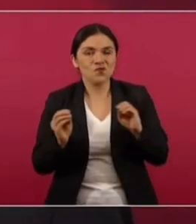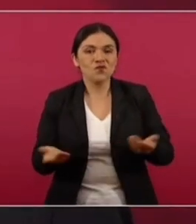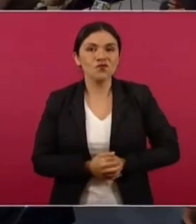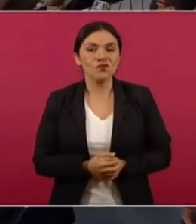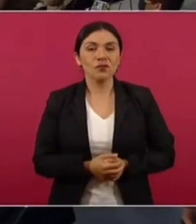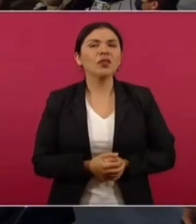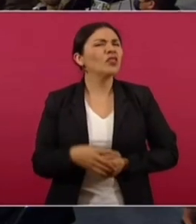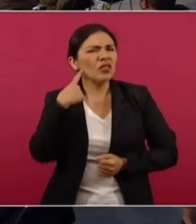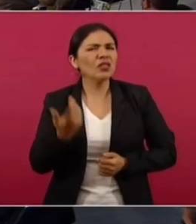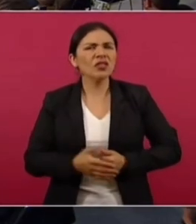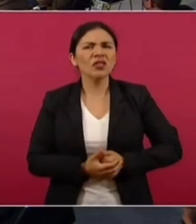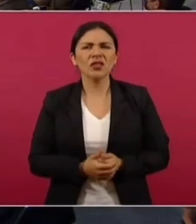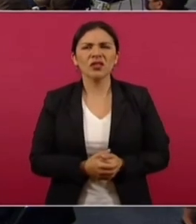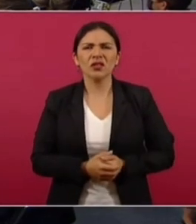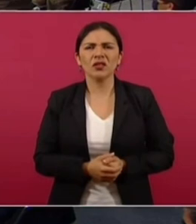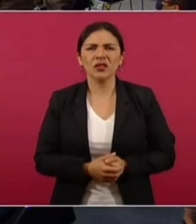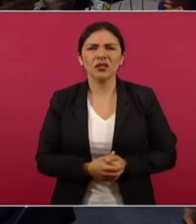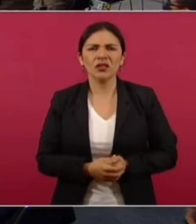¿Eh?